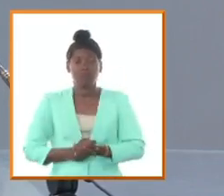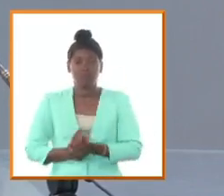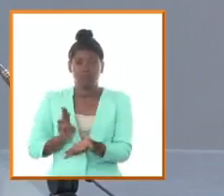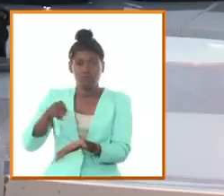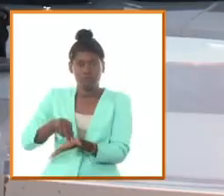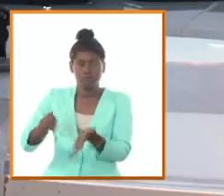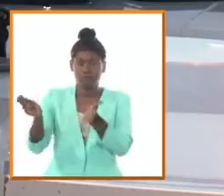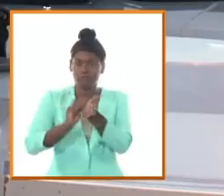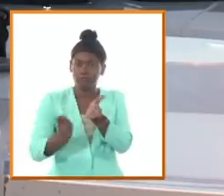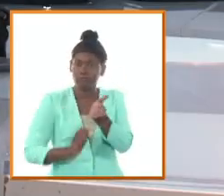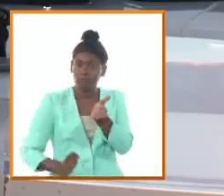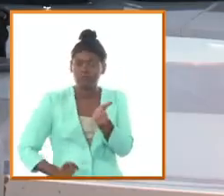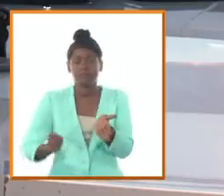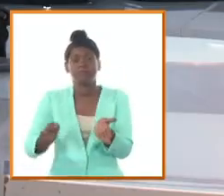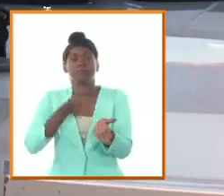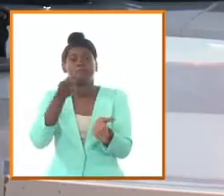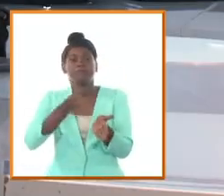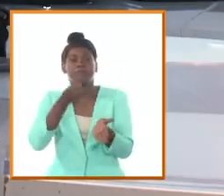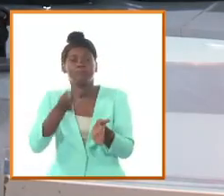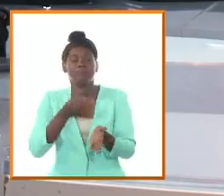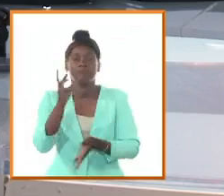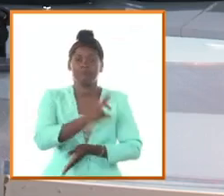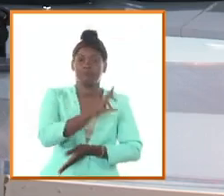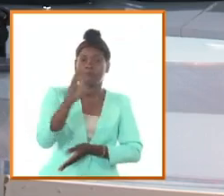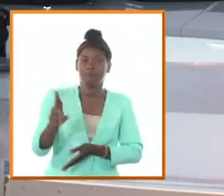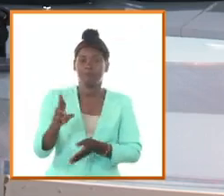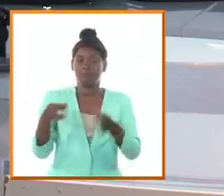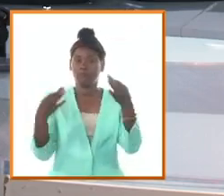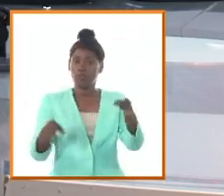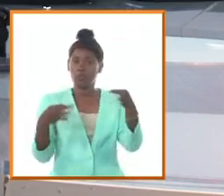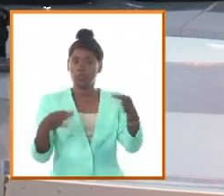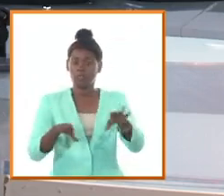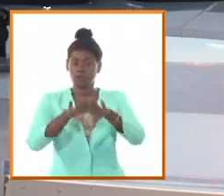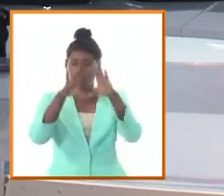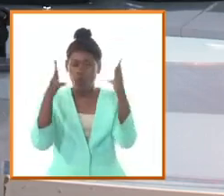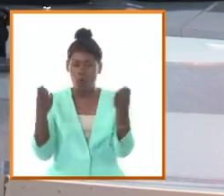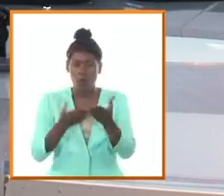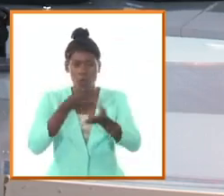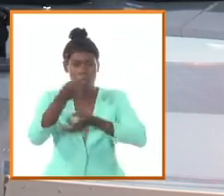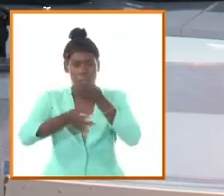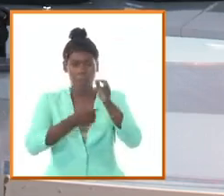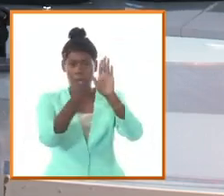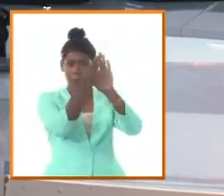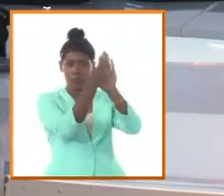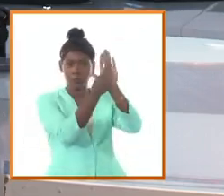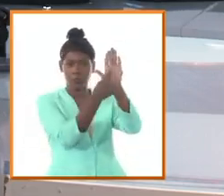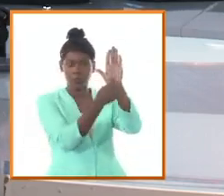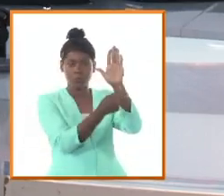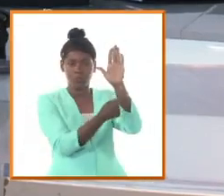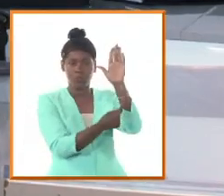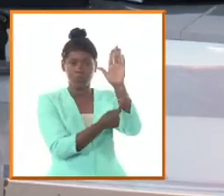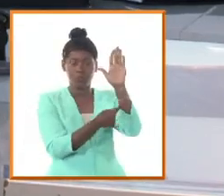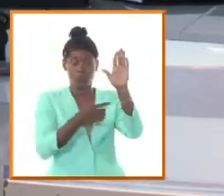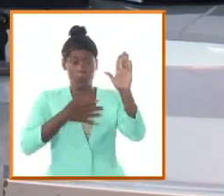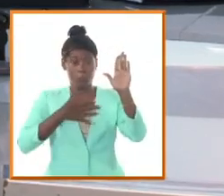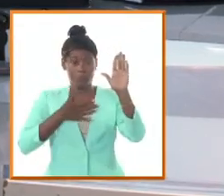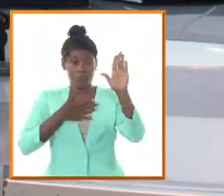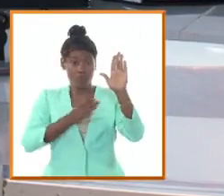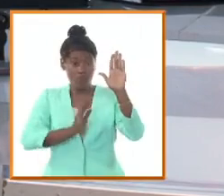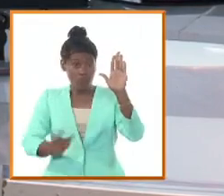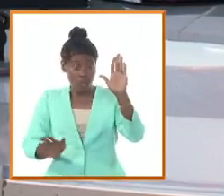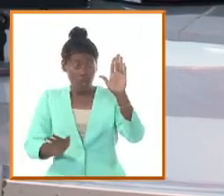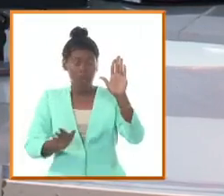presencia vigorosa en la revolución como catalogar todo ese desempeño de aramonte después de su